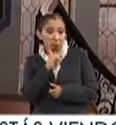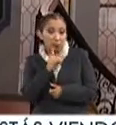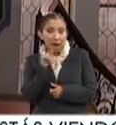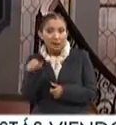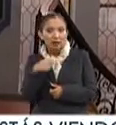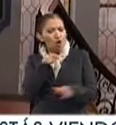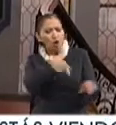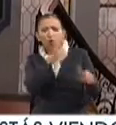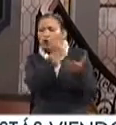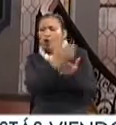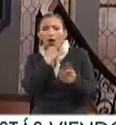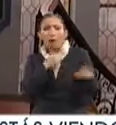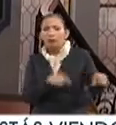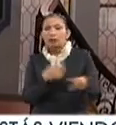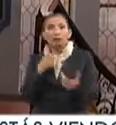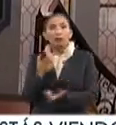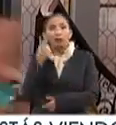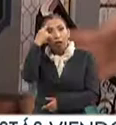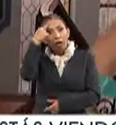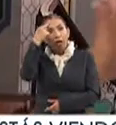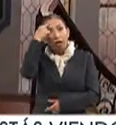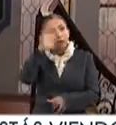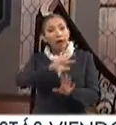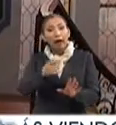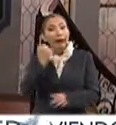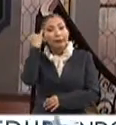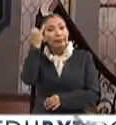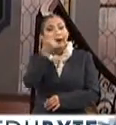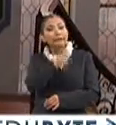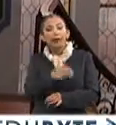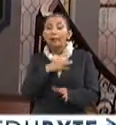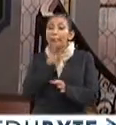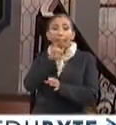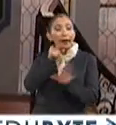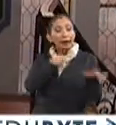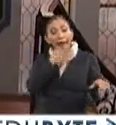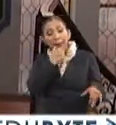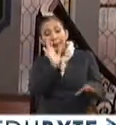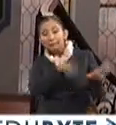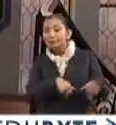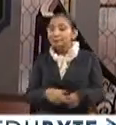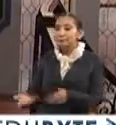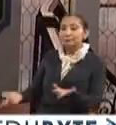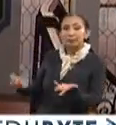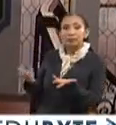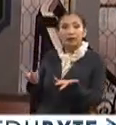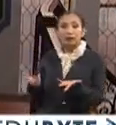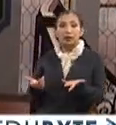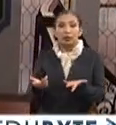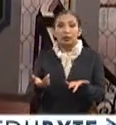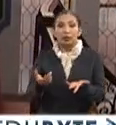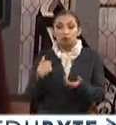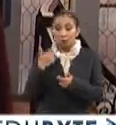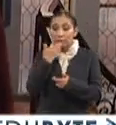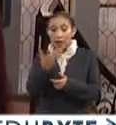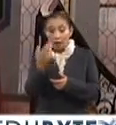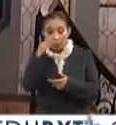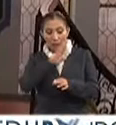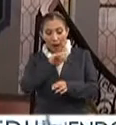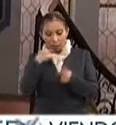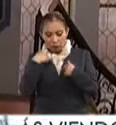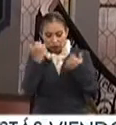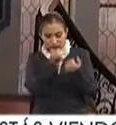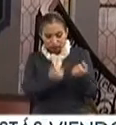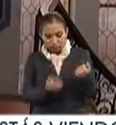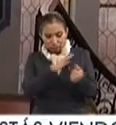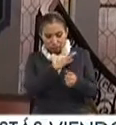o esto es para hombres, nos llegó, y con esa idea te quedaste y tomaste decisiones con base a esos ciertos criterios, no tanto si eras buena o no, si